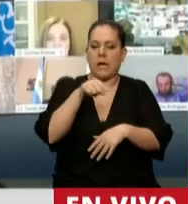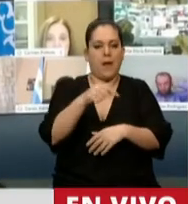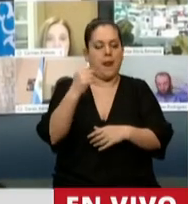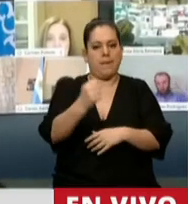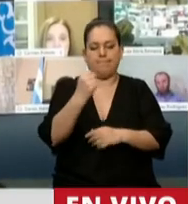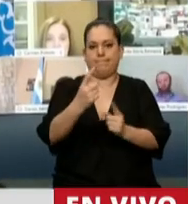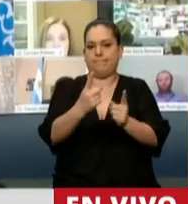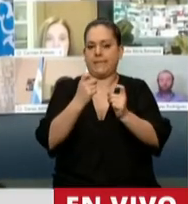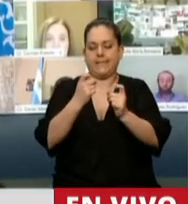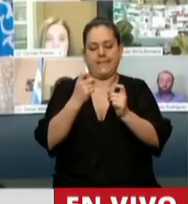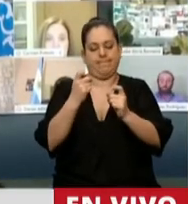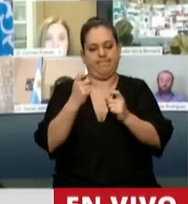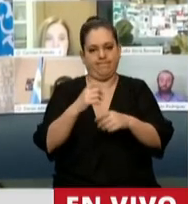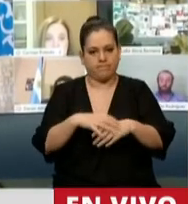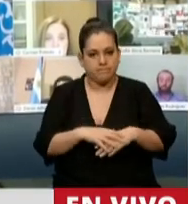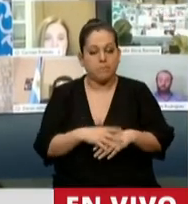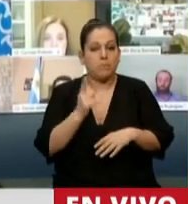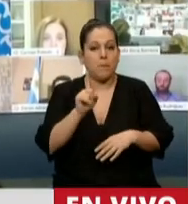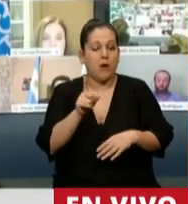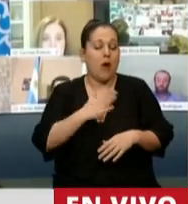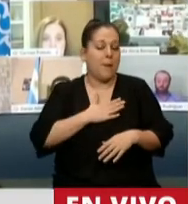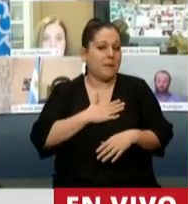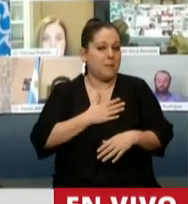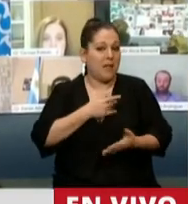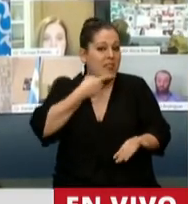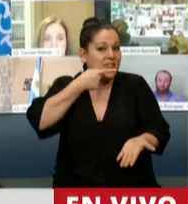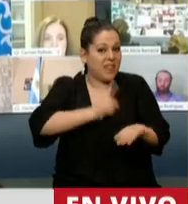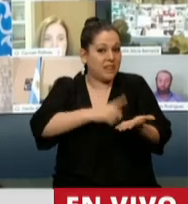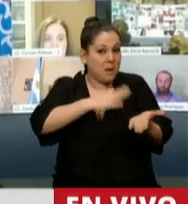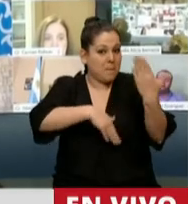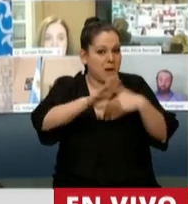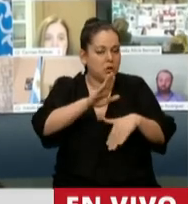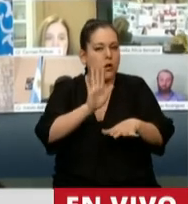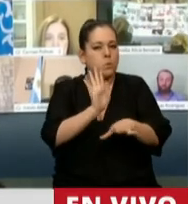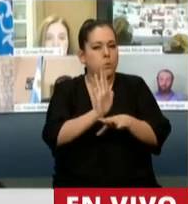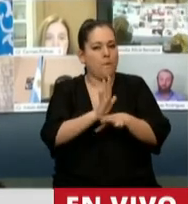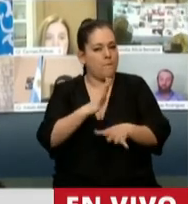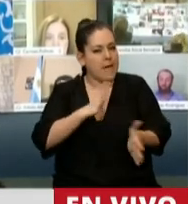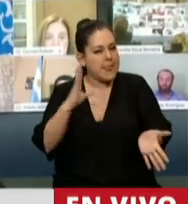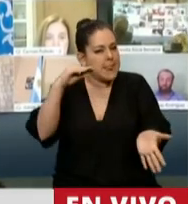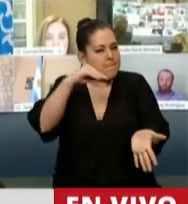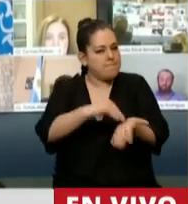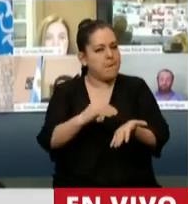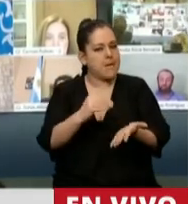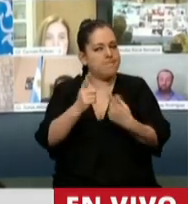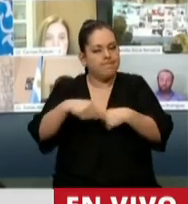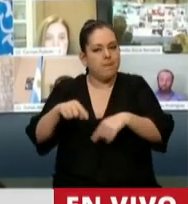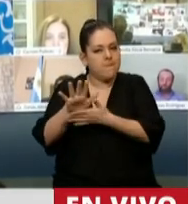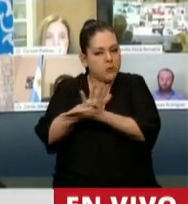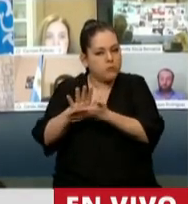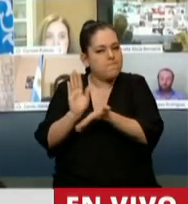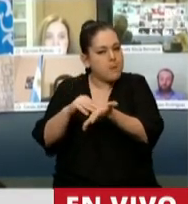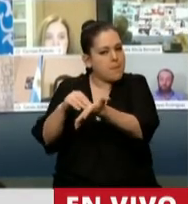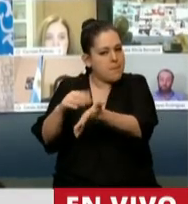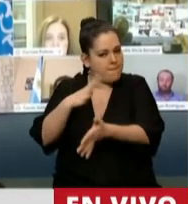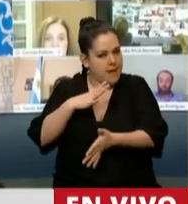pero que lamentablemente este dictamen de la mayoría tiene sabor a poco y un traje a medida. En el año